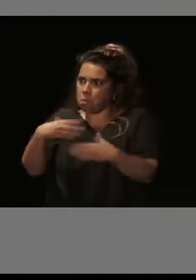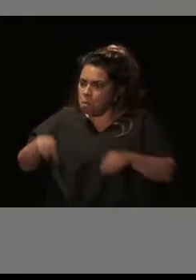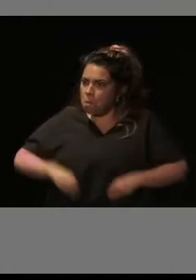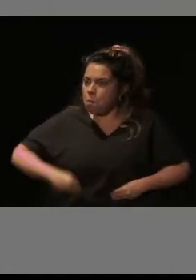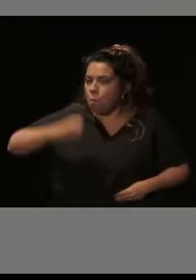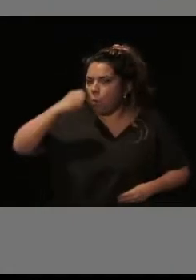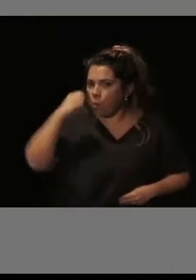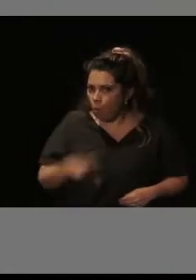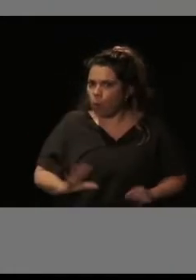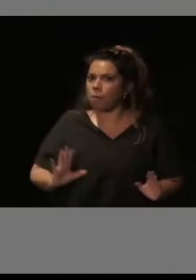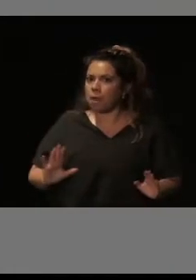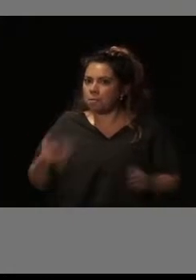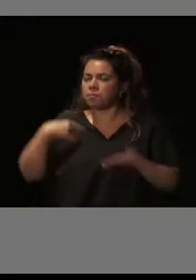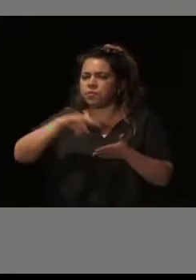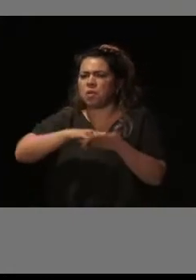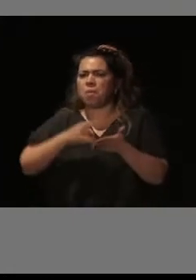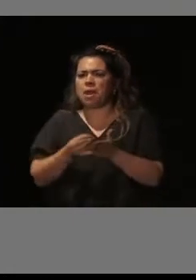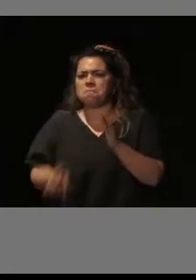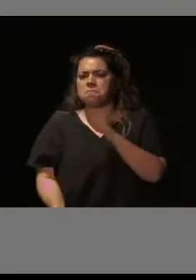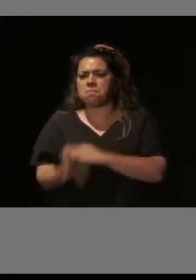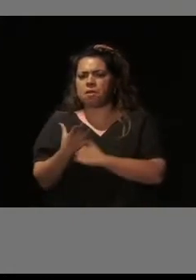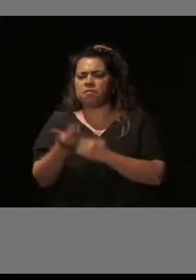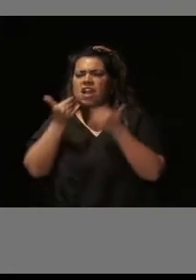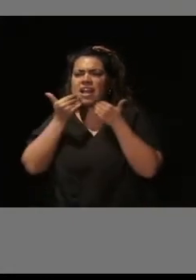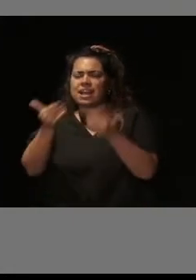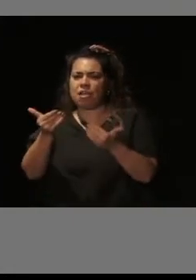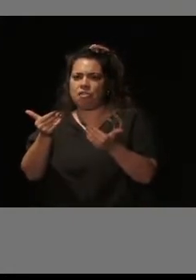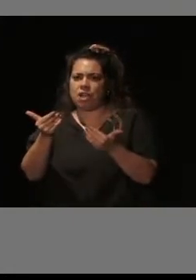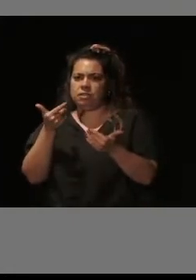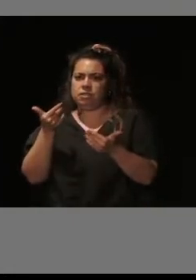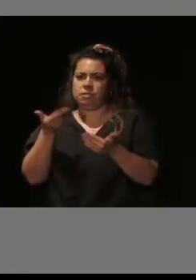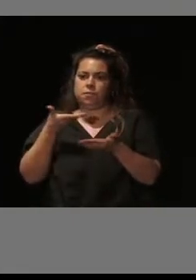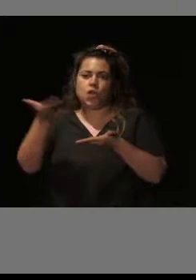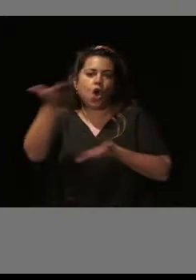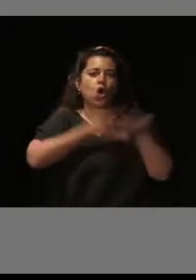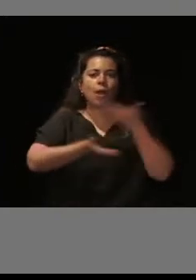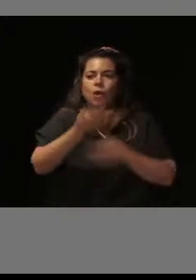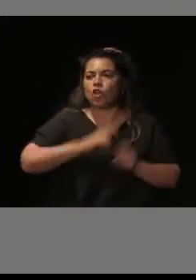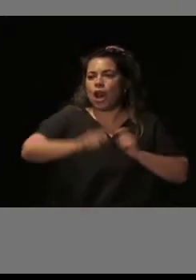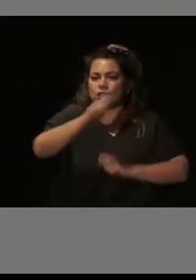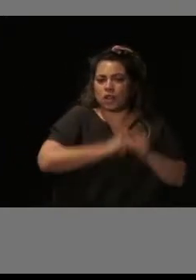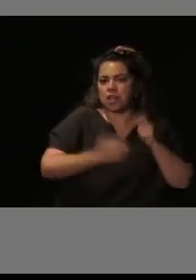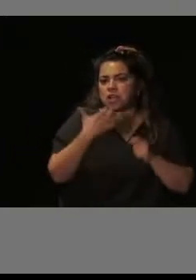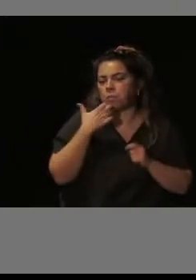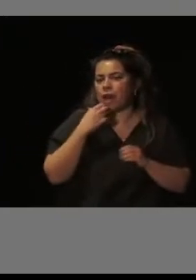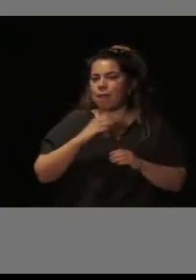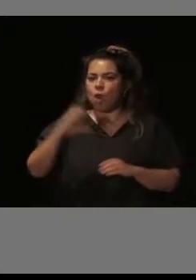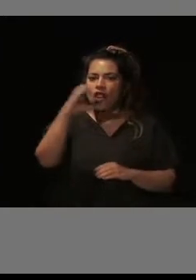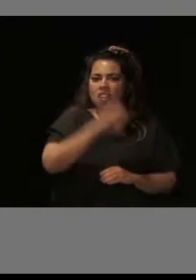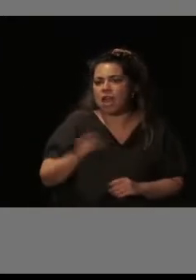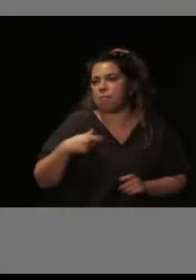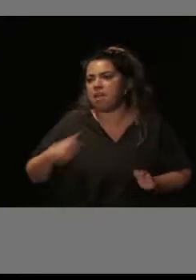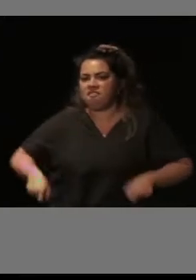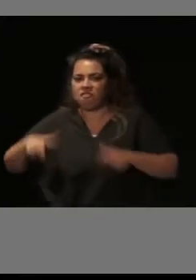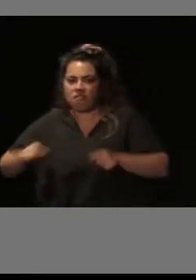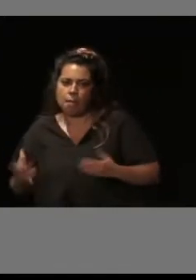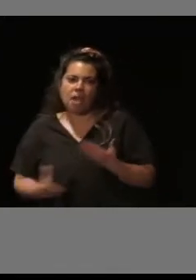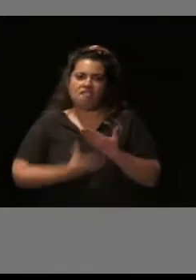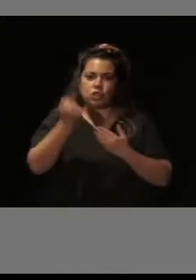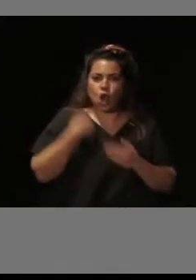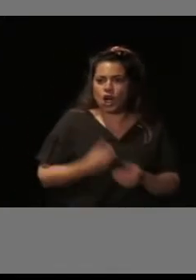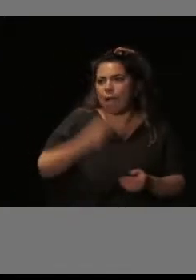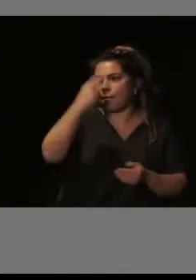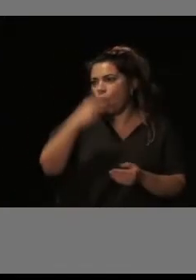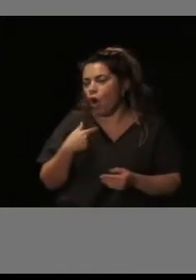muy buena. Y un plan que nace sobre todo gracias a la colaboración de asociaciones como CERMI, FAMA, FESORCAM, ONCE,